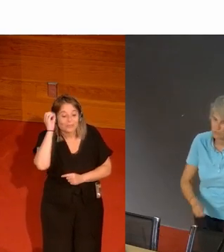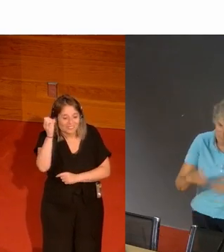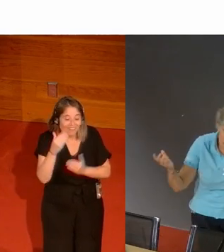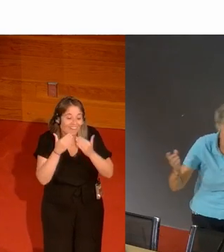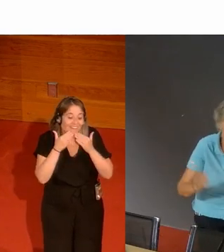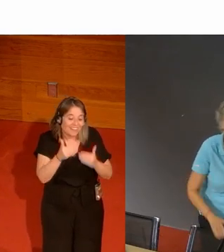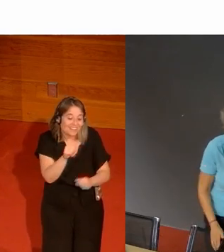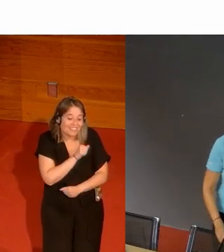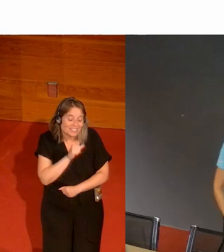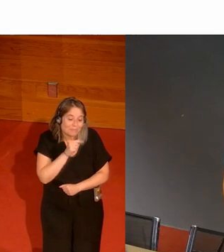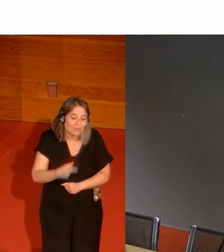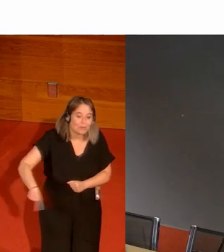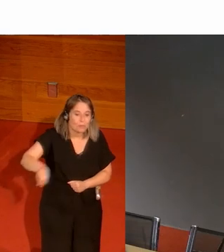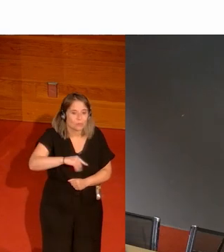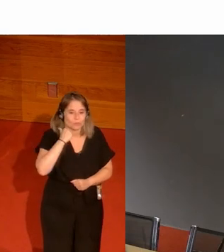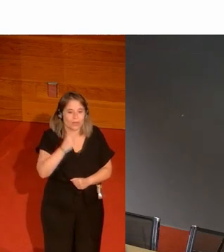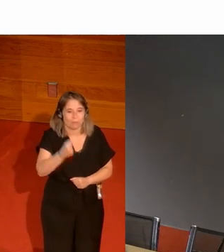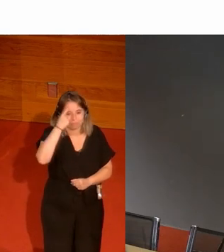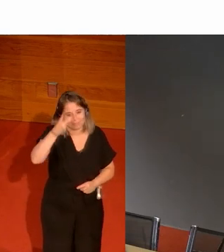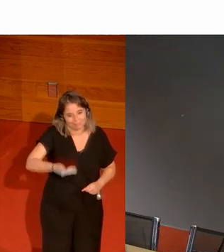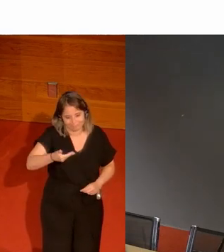y espero que hayáis encontrado algo interesante